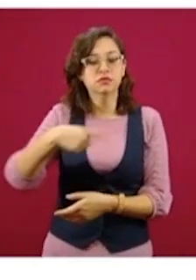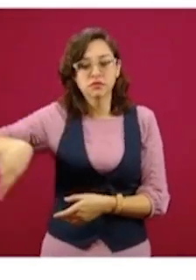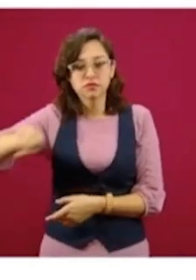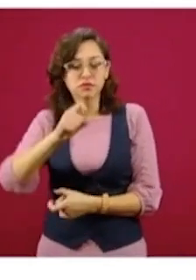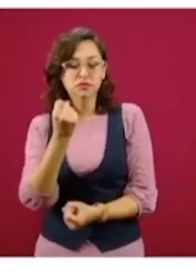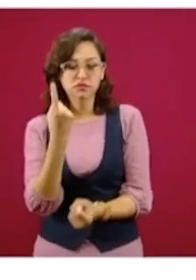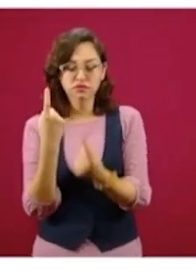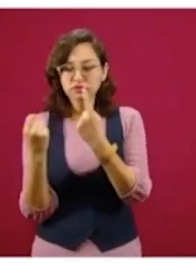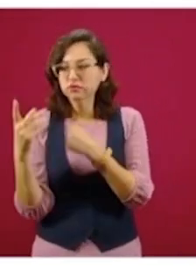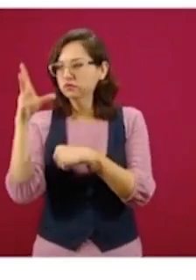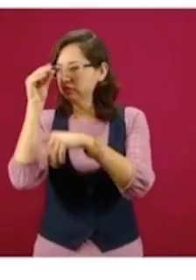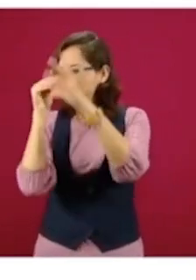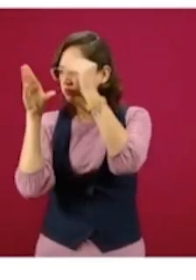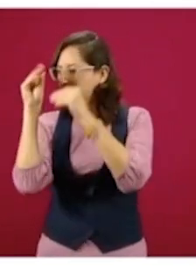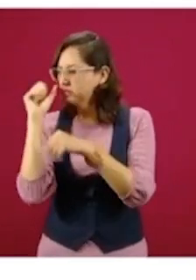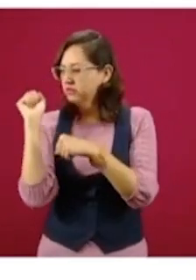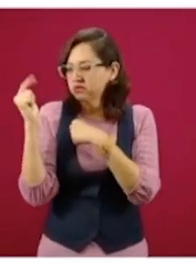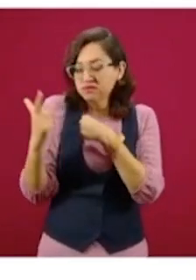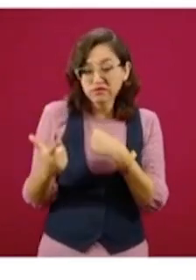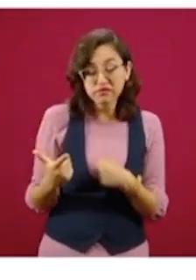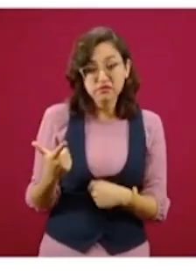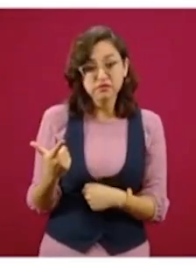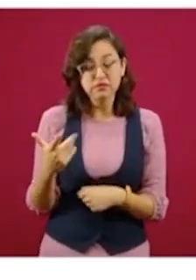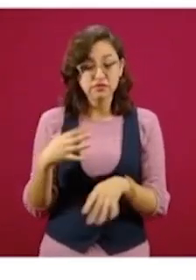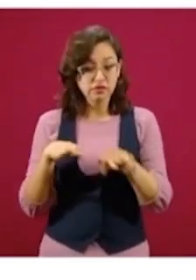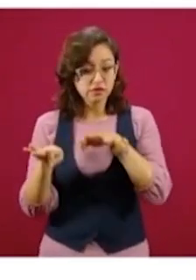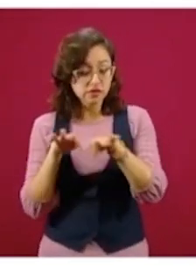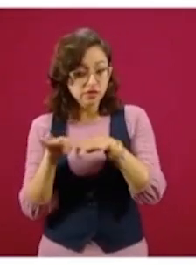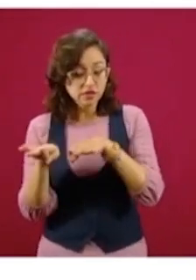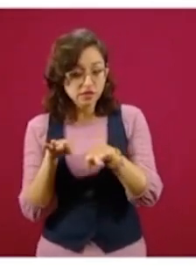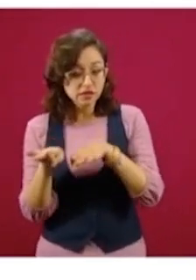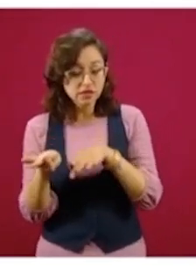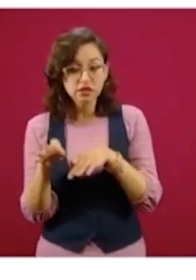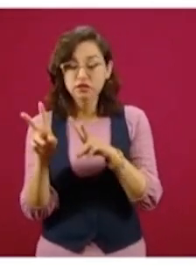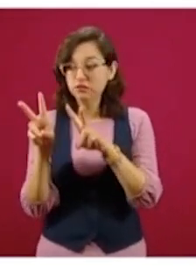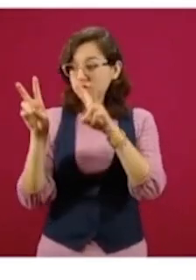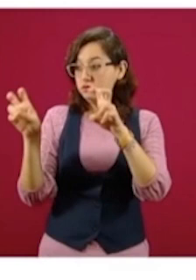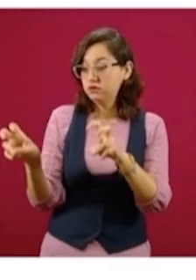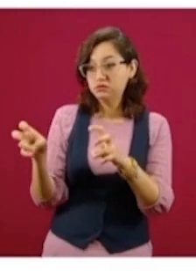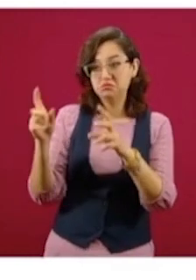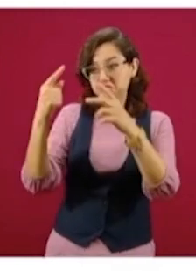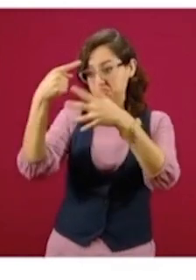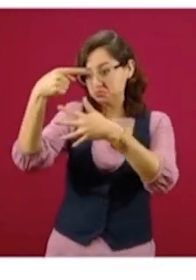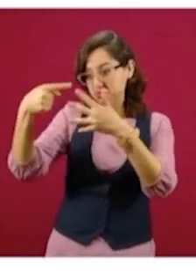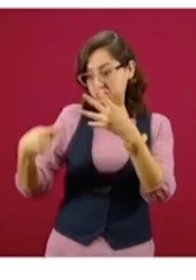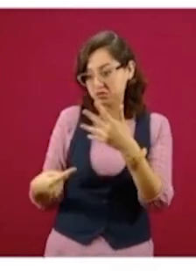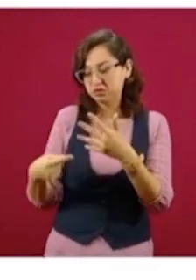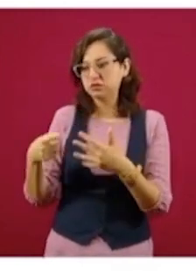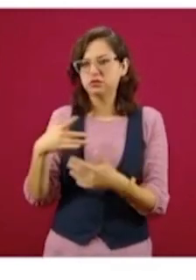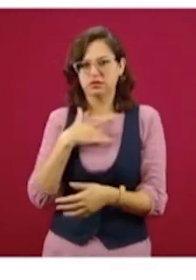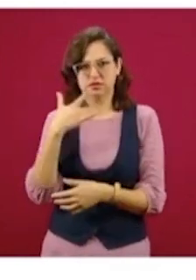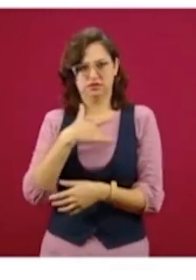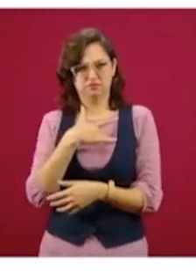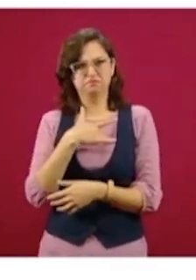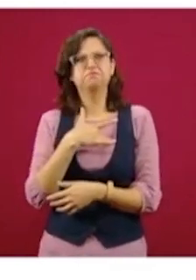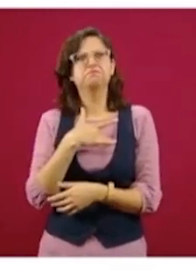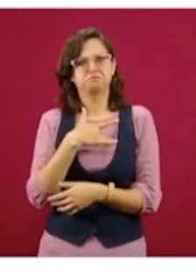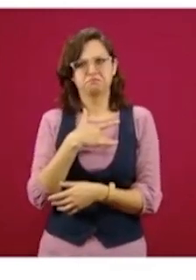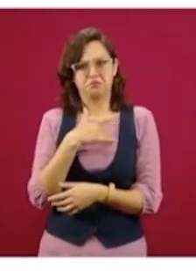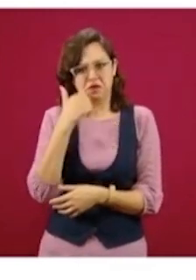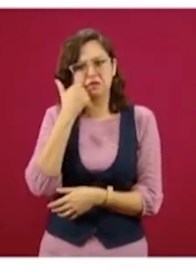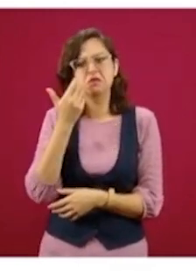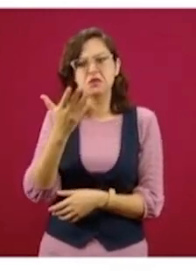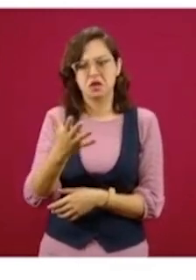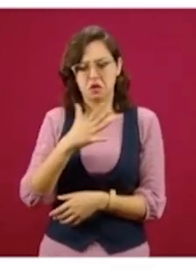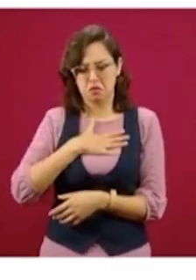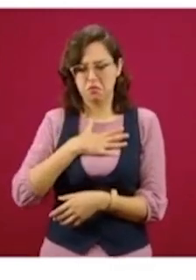aprendieron algún otro tema, pueden obtener estas tandas para